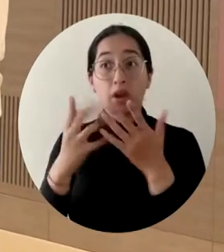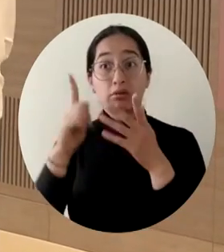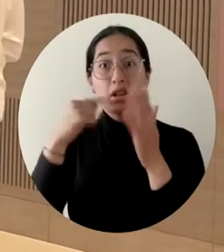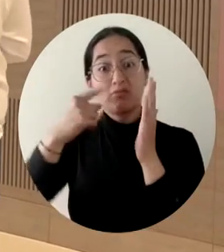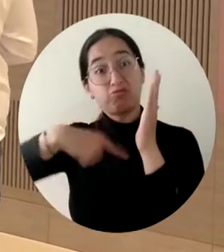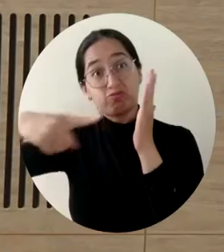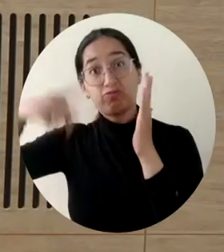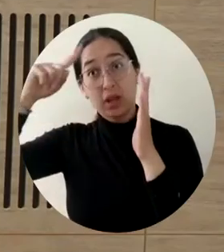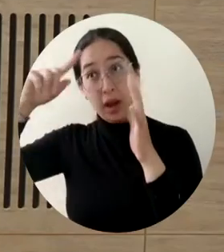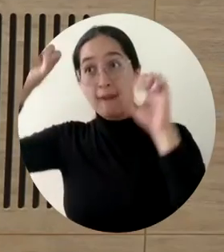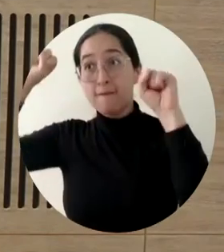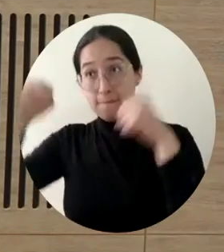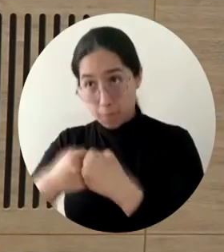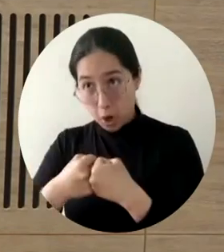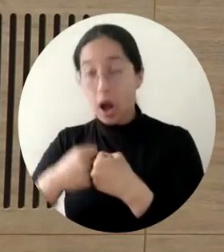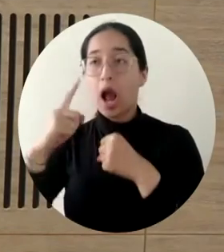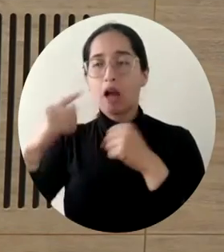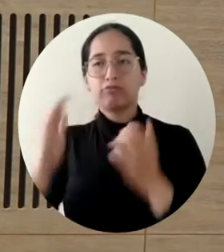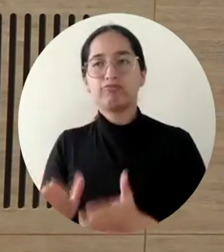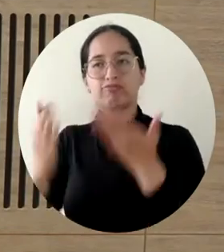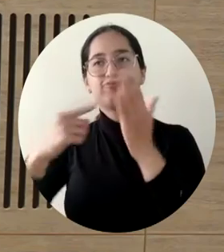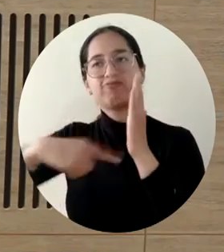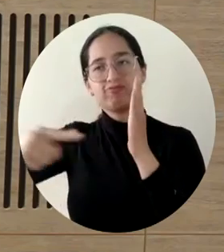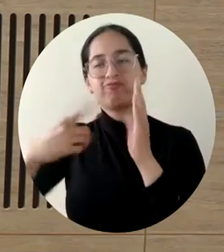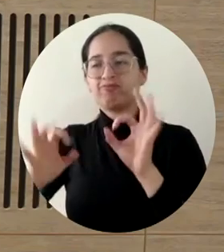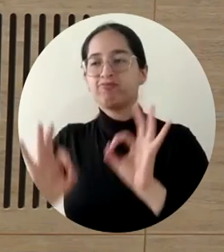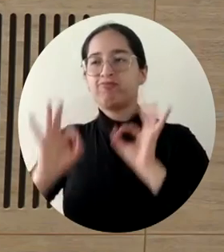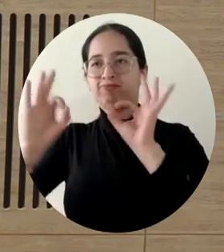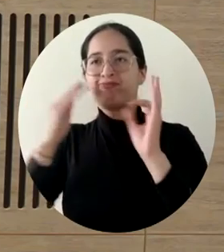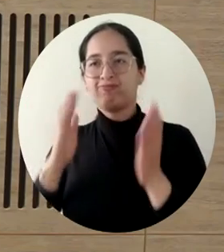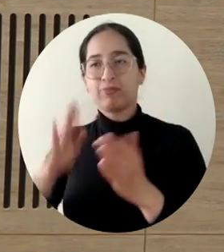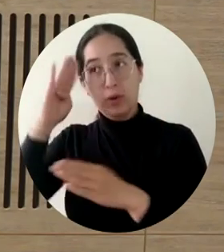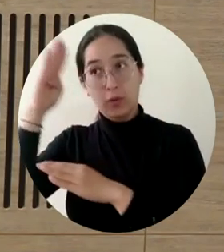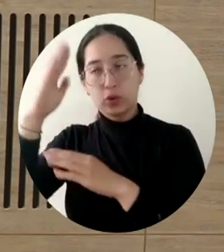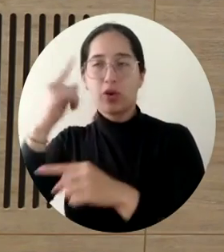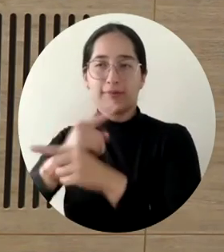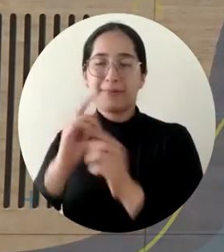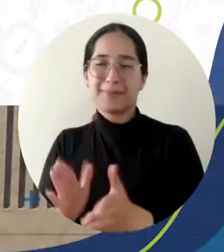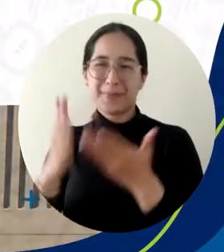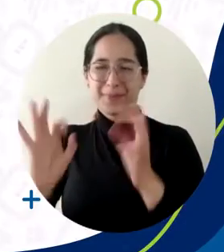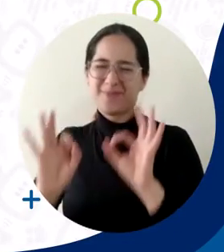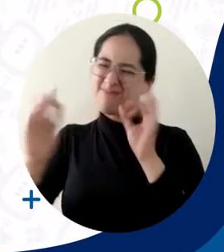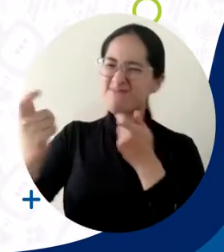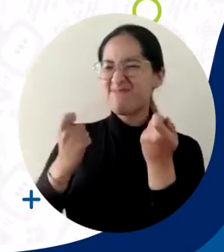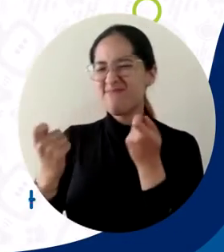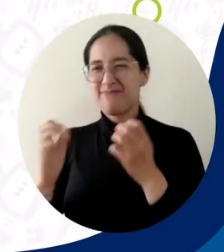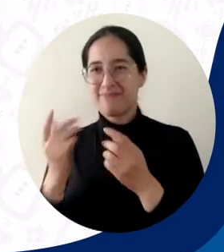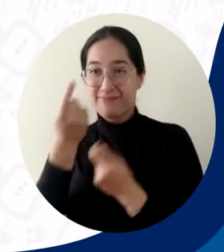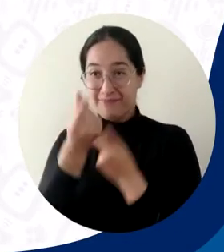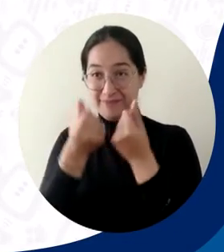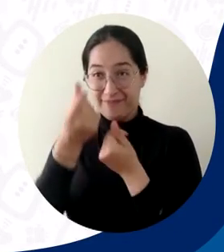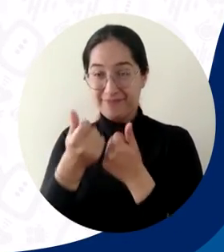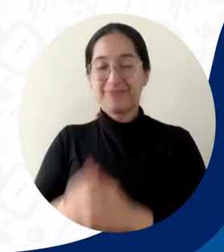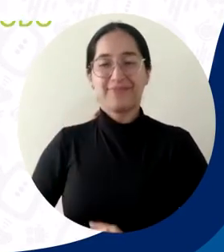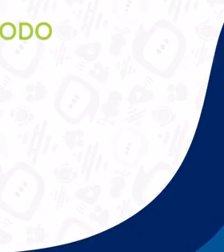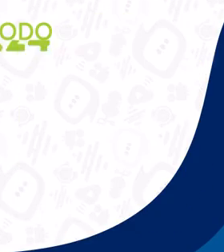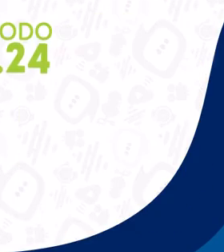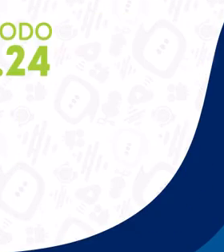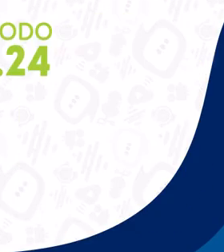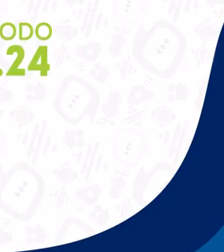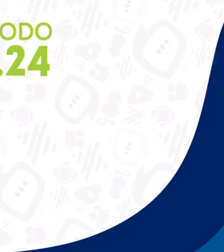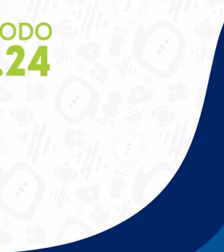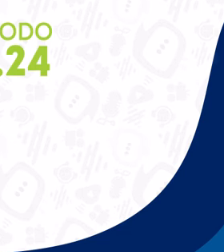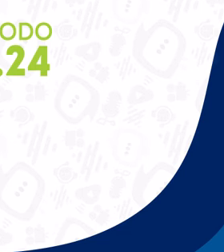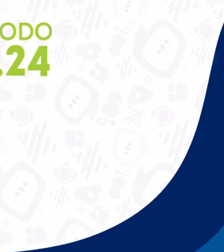cafeterías, que fueron aprobadas para la institución y así ella pueda hacer estos contratos con esas vigencias futuras. Universidad de Magdalena,